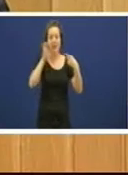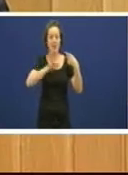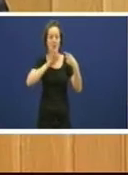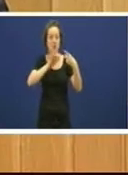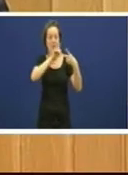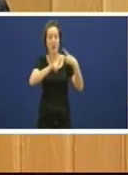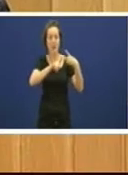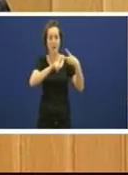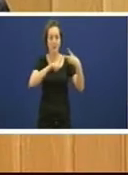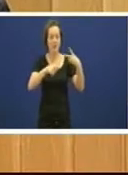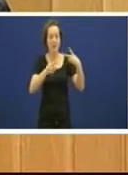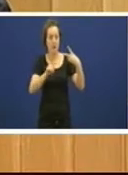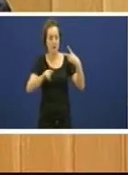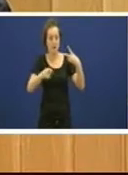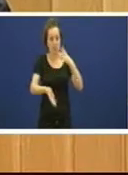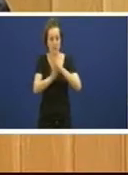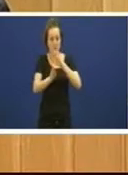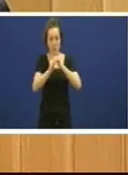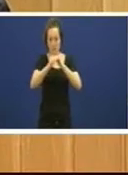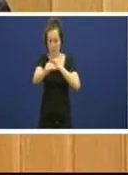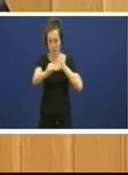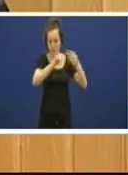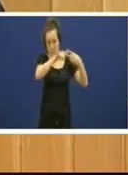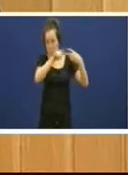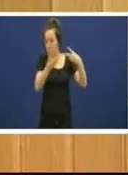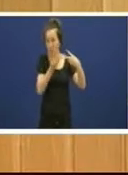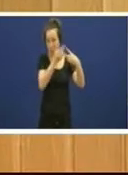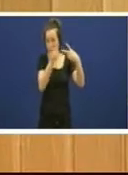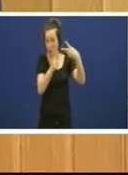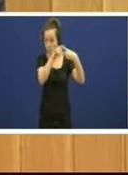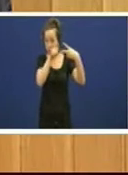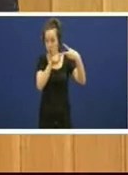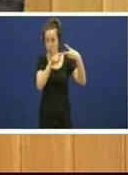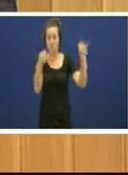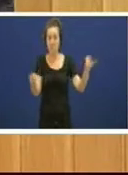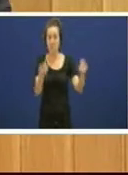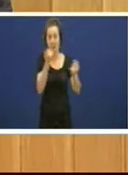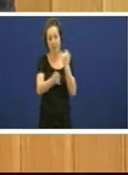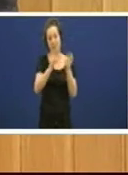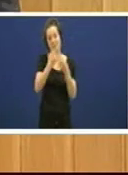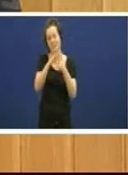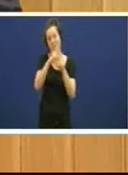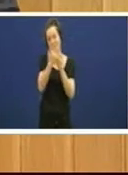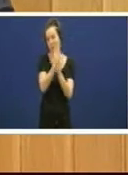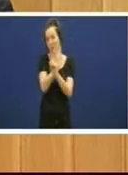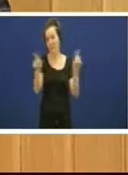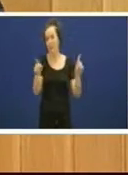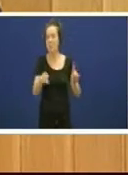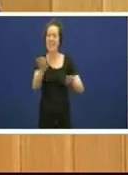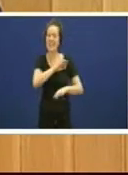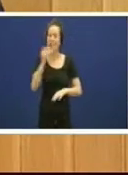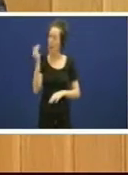que hai detrás bueno, pois evidentemente calquera outra opción seria moi diferente e senhora Imerich eu quero tamén